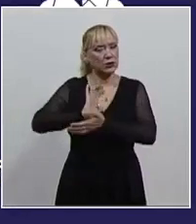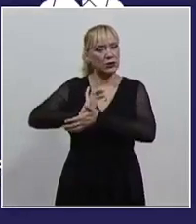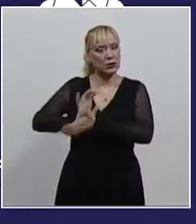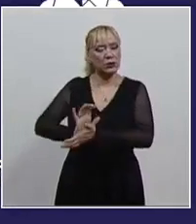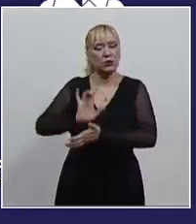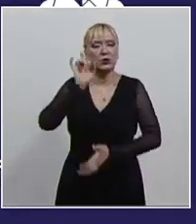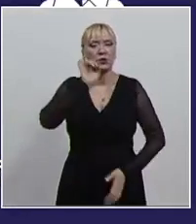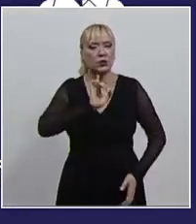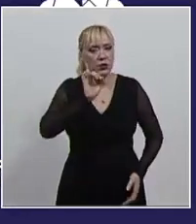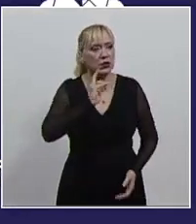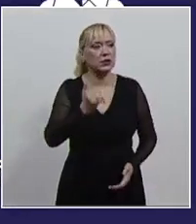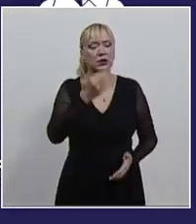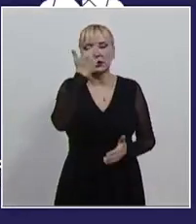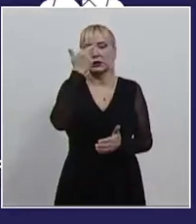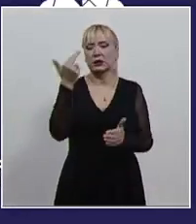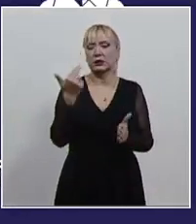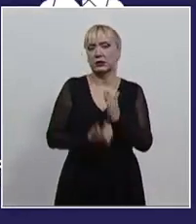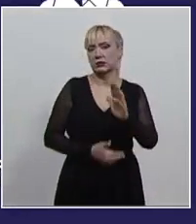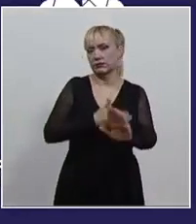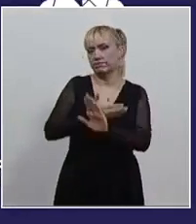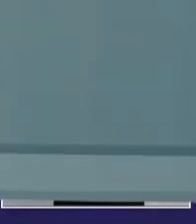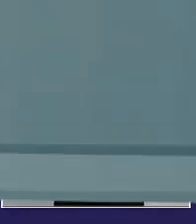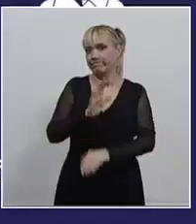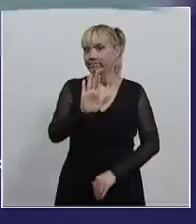mujeres y la violencia en su contra.